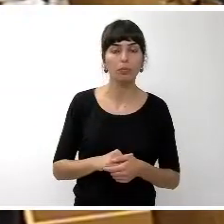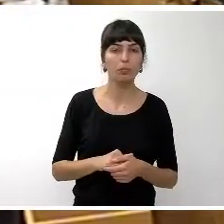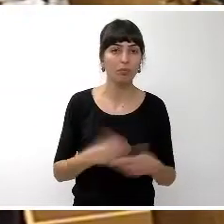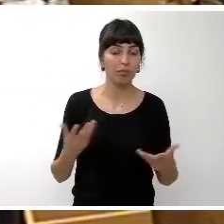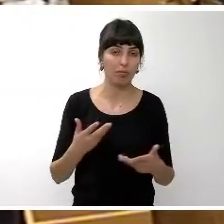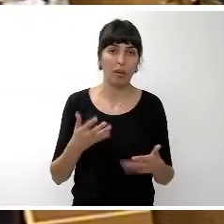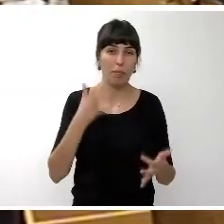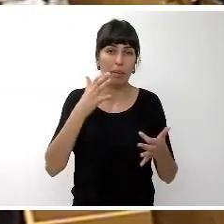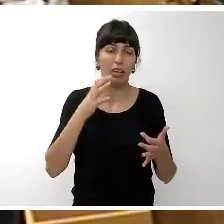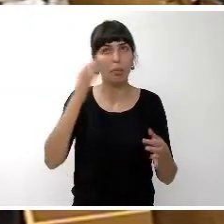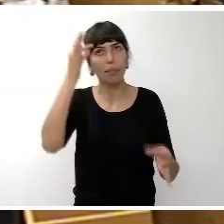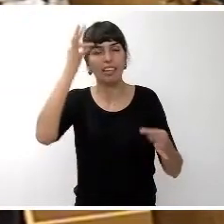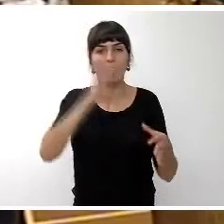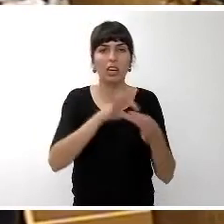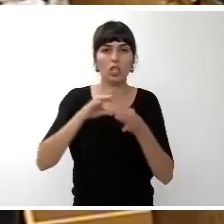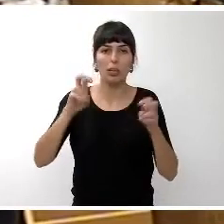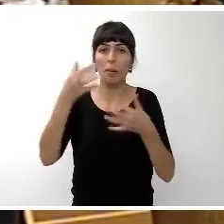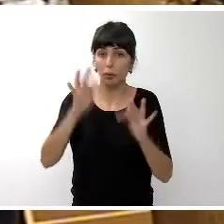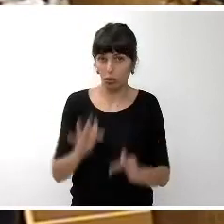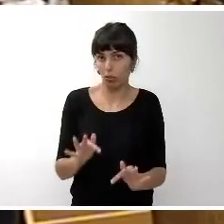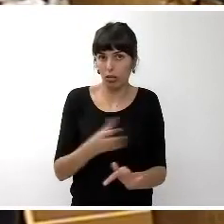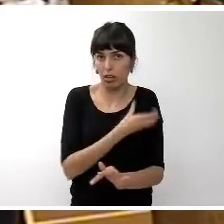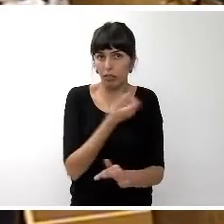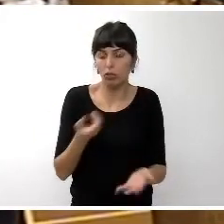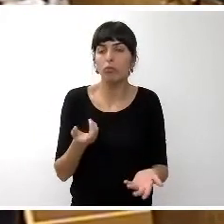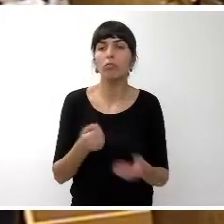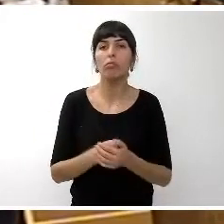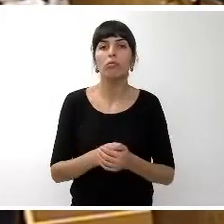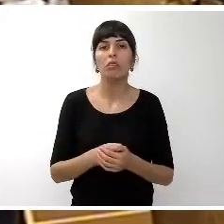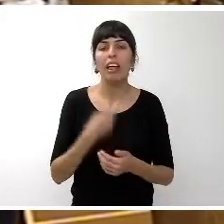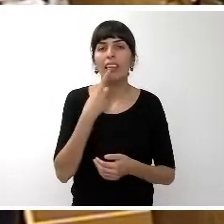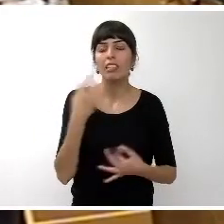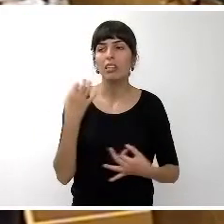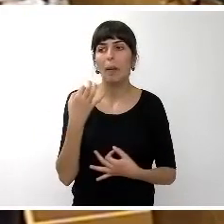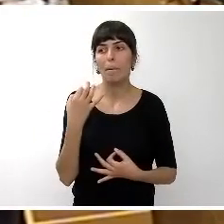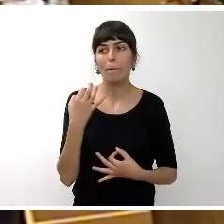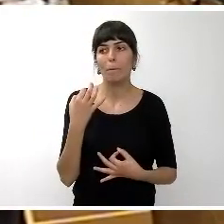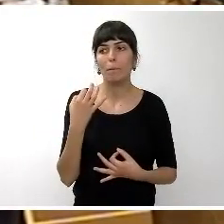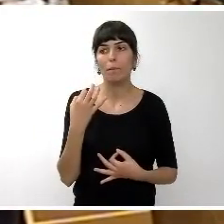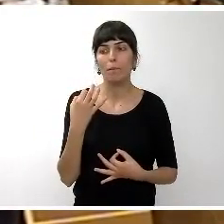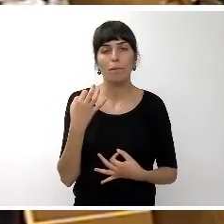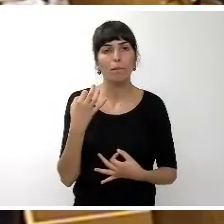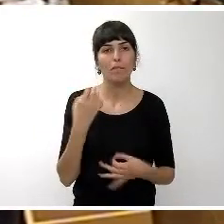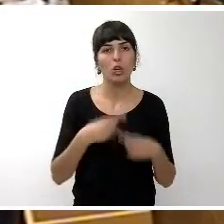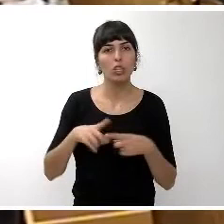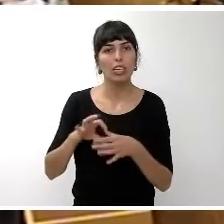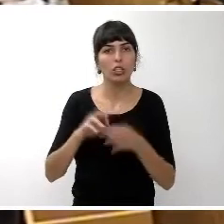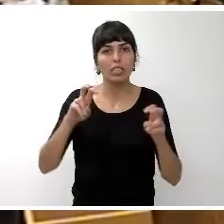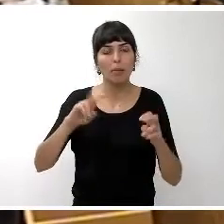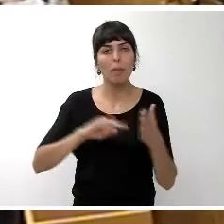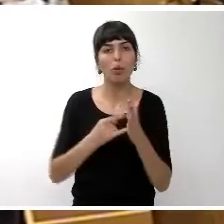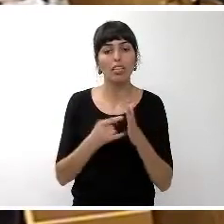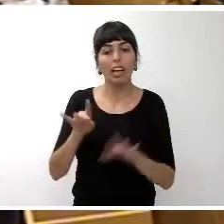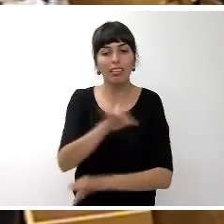que es el presupuesto de este cabildo es aquello directamente relacionado con la política sobre el